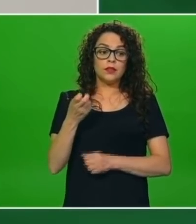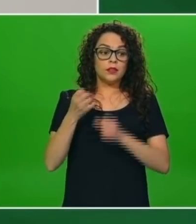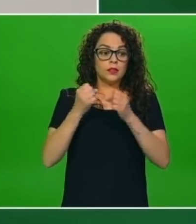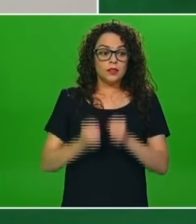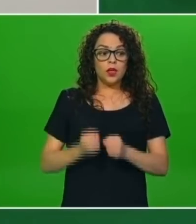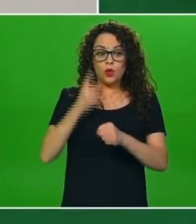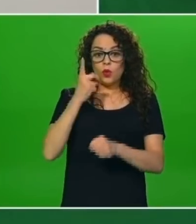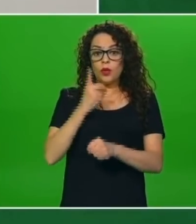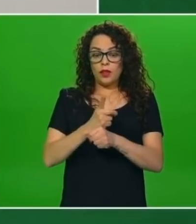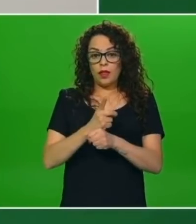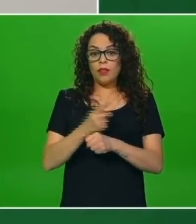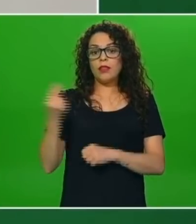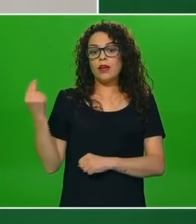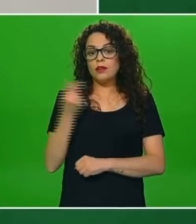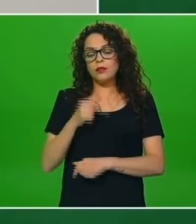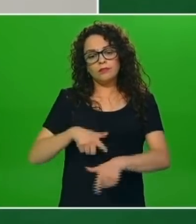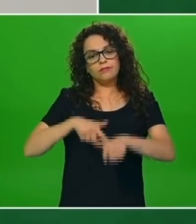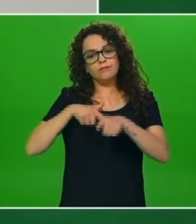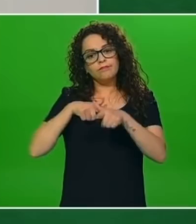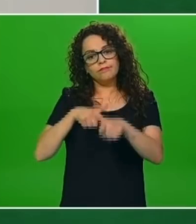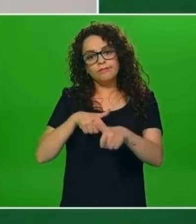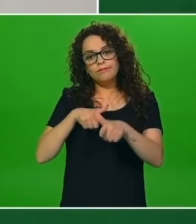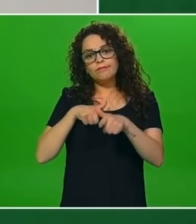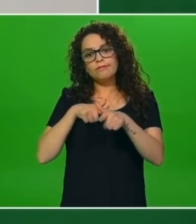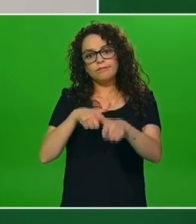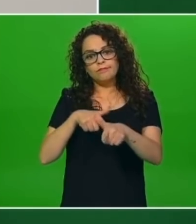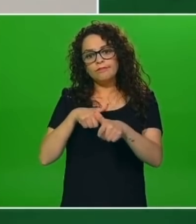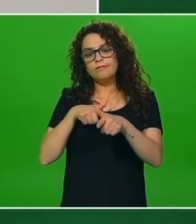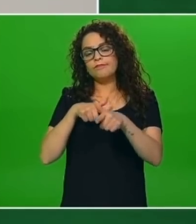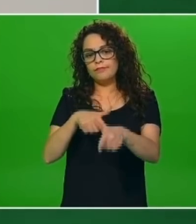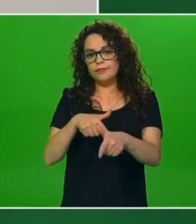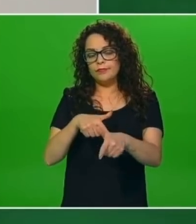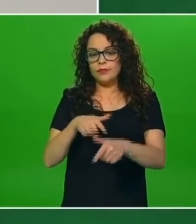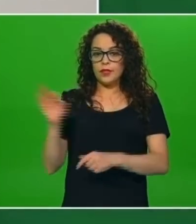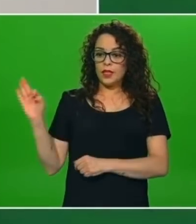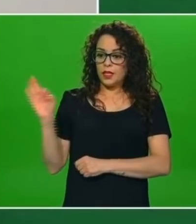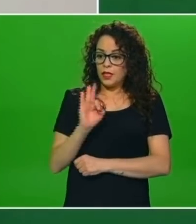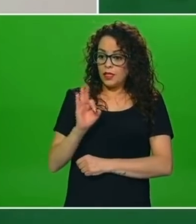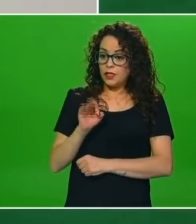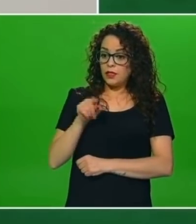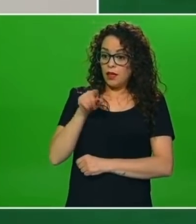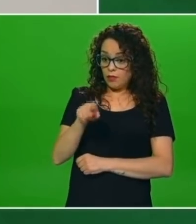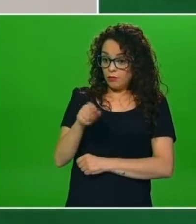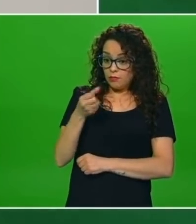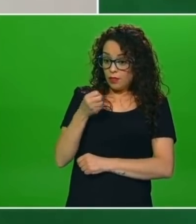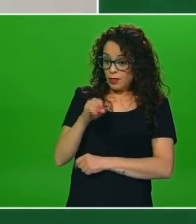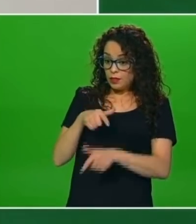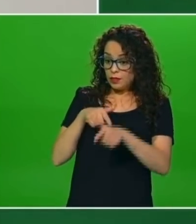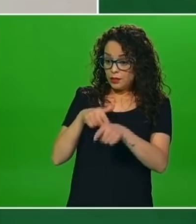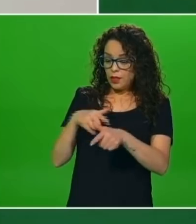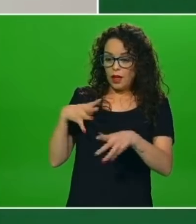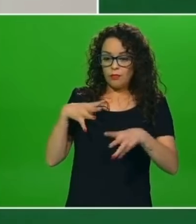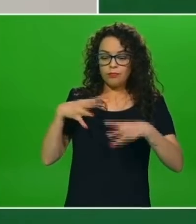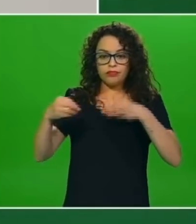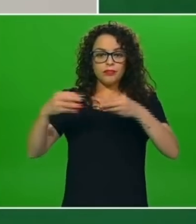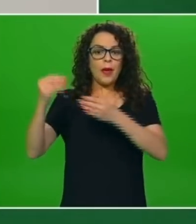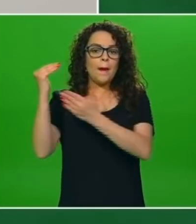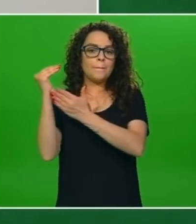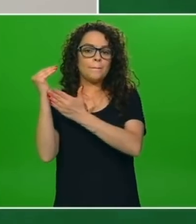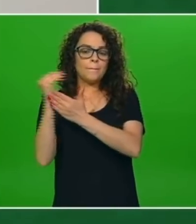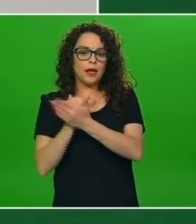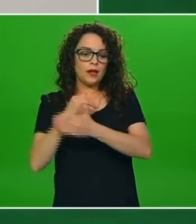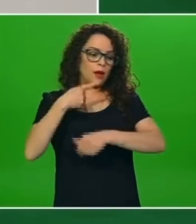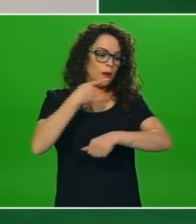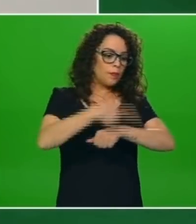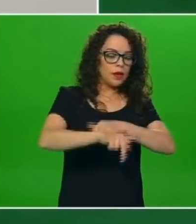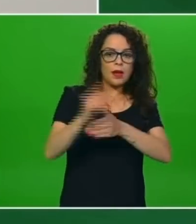se mantenga. Si esto ocurre y entonces la transmisión disminuye y por lo tanto los riesgos disminuyen y